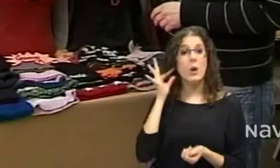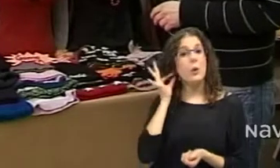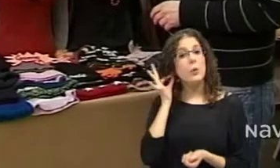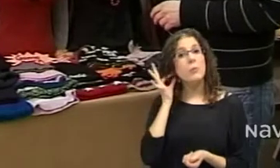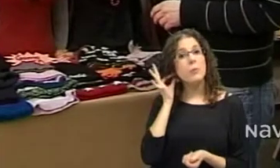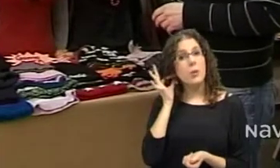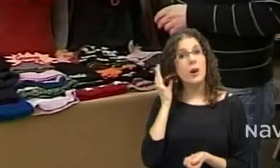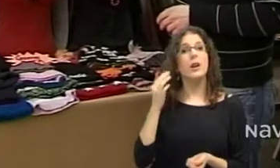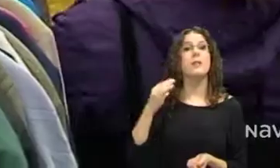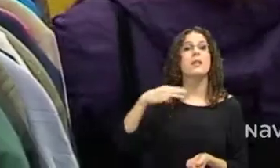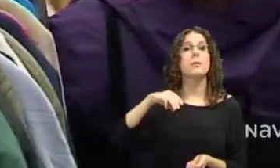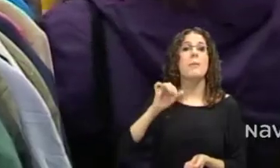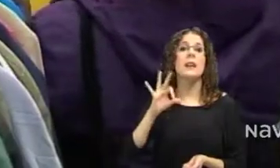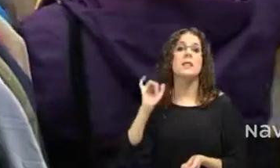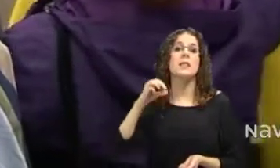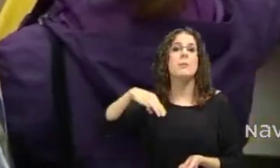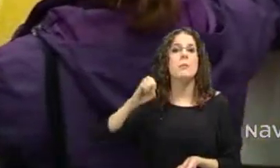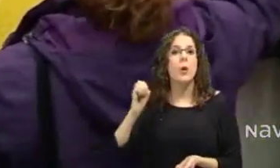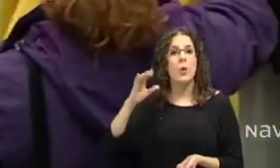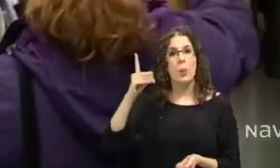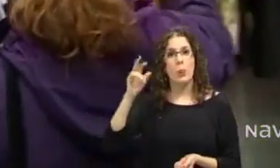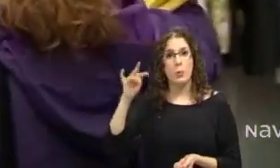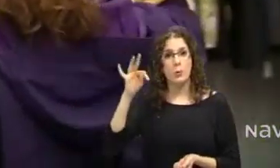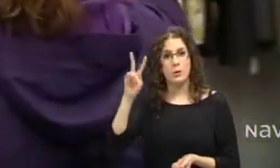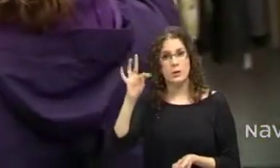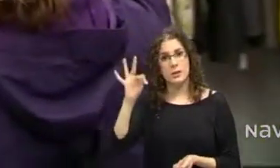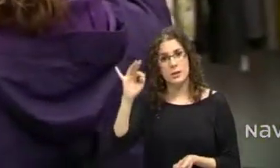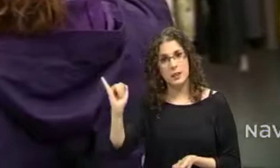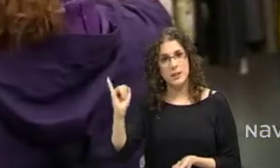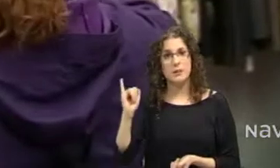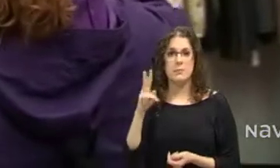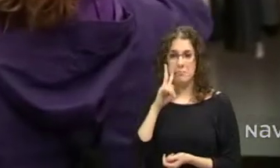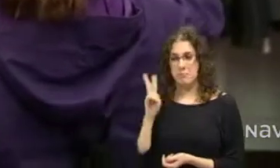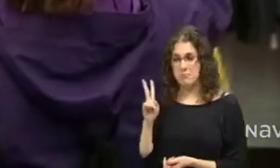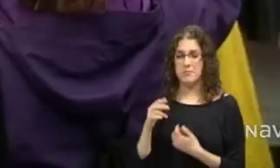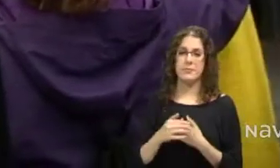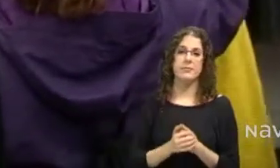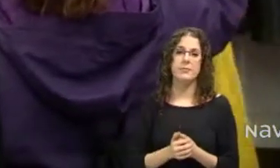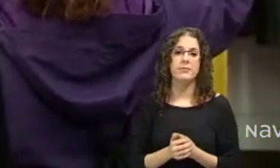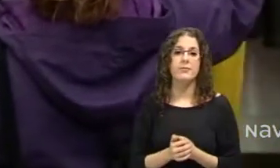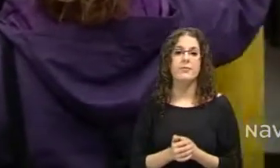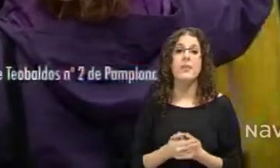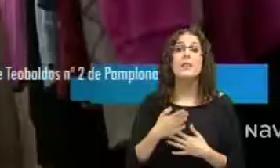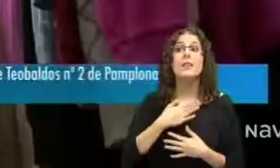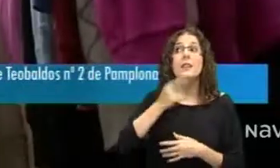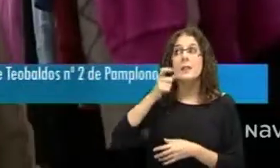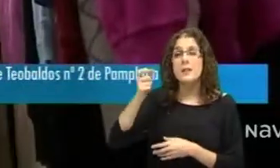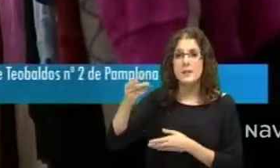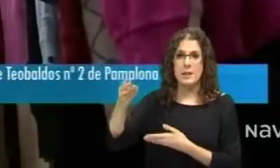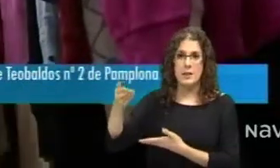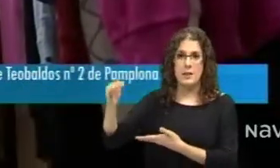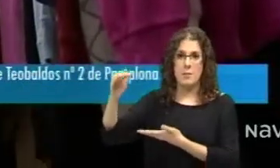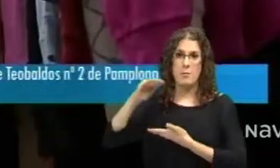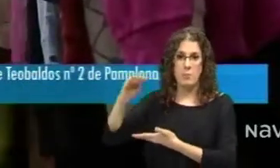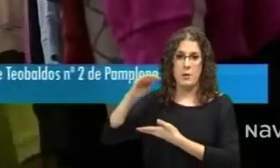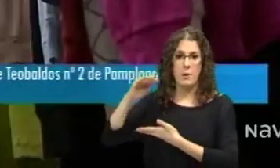y saldría a 3,50. Nuestro proveedor, hay acuerdos a nivel internacional y compran por camiones lo